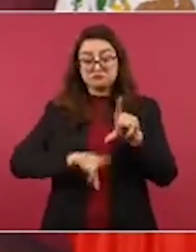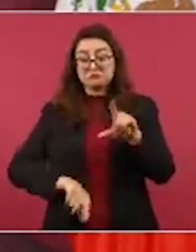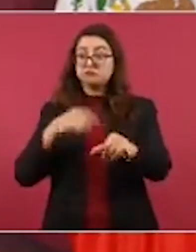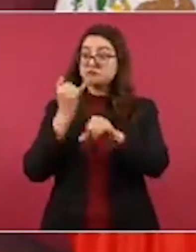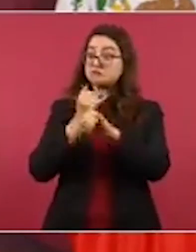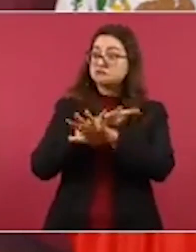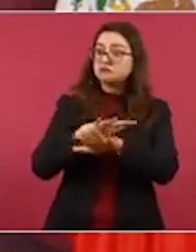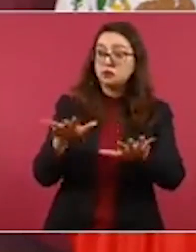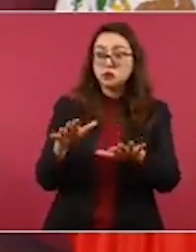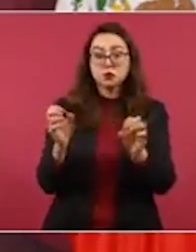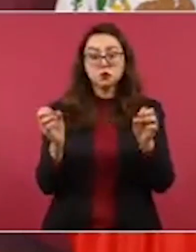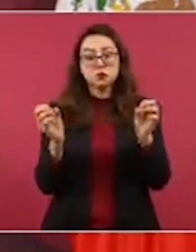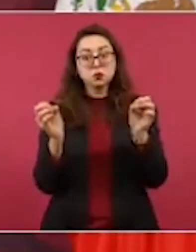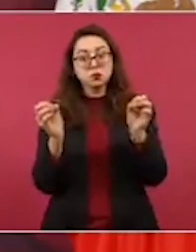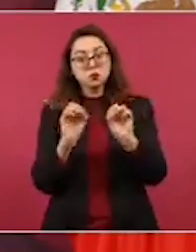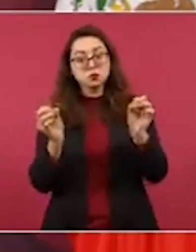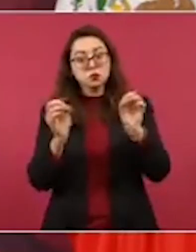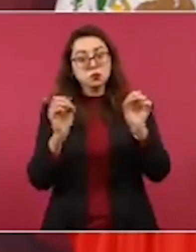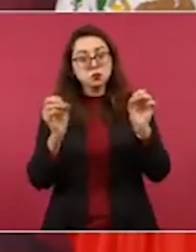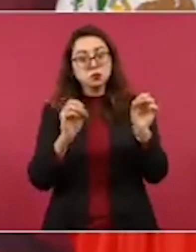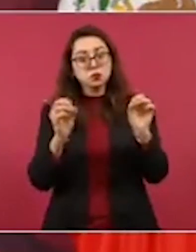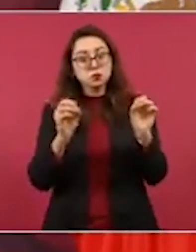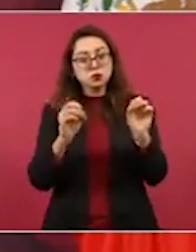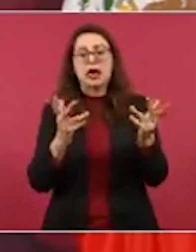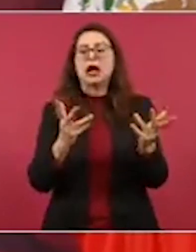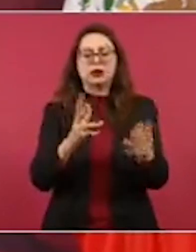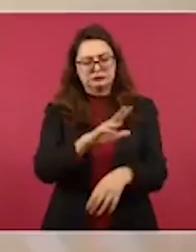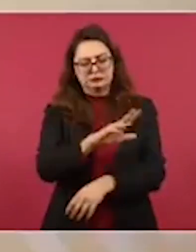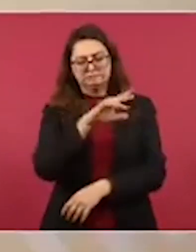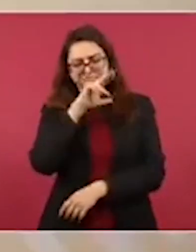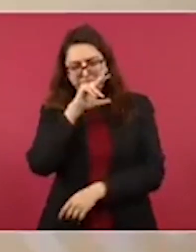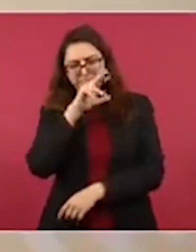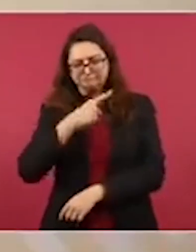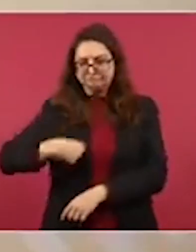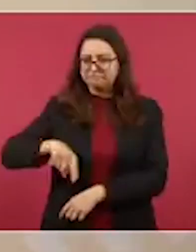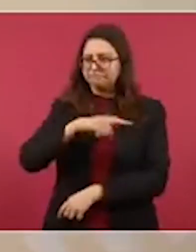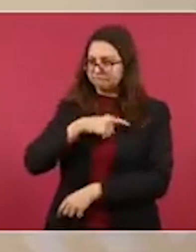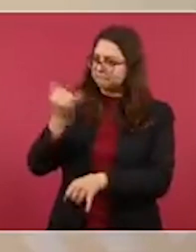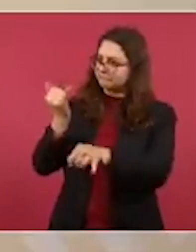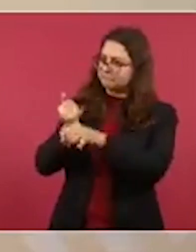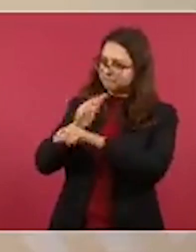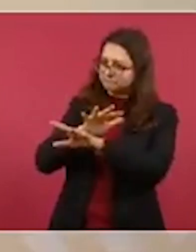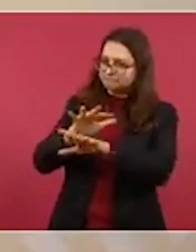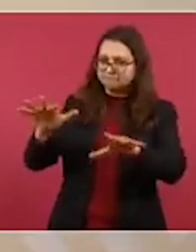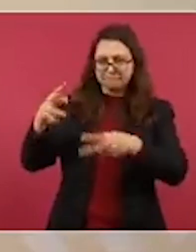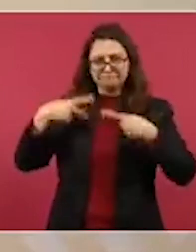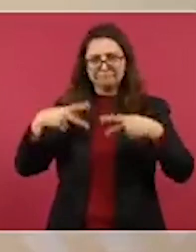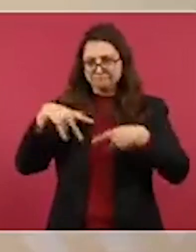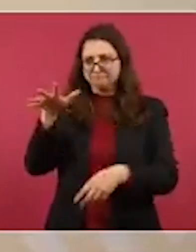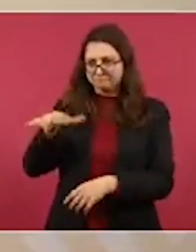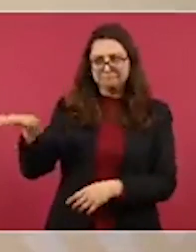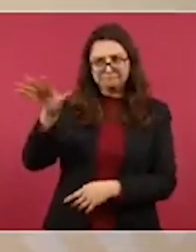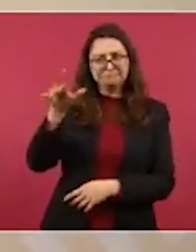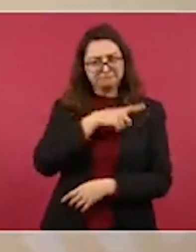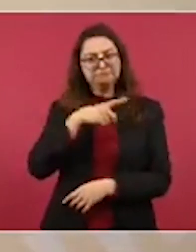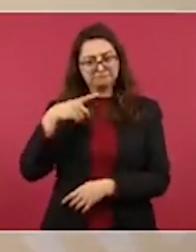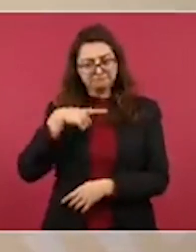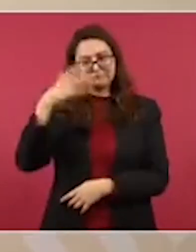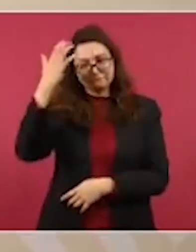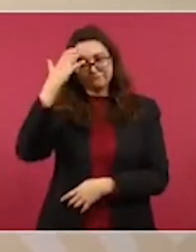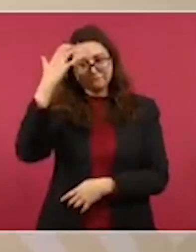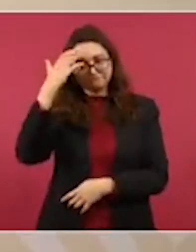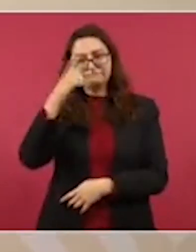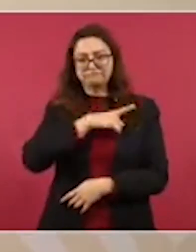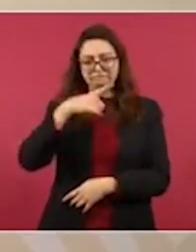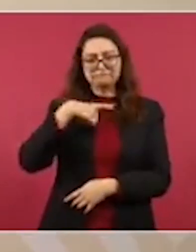El presidente Andrés Manuel López Obrador informó que su gobierno litiga en una corte de Florida, Estados Unidos, 700 millones de dólares